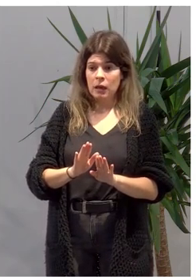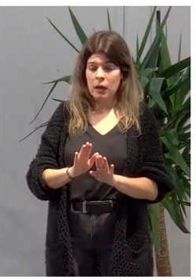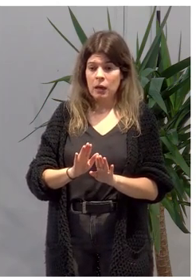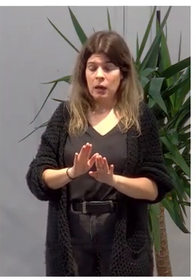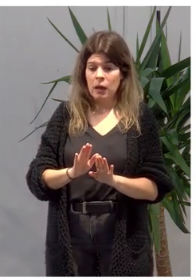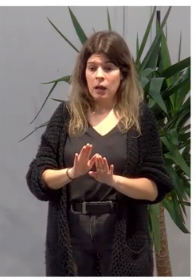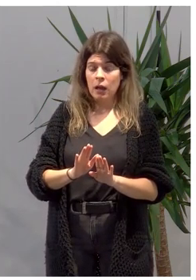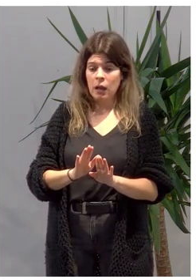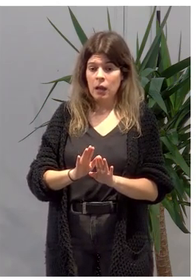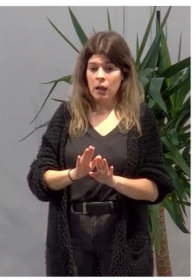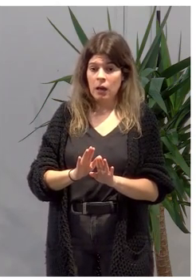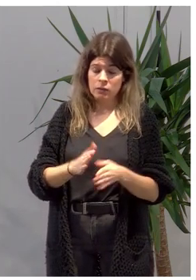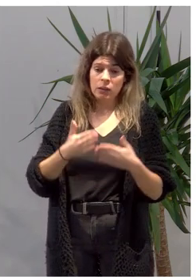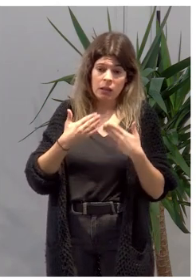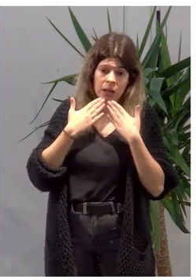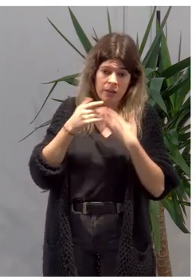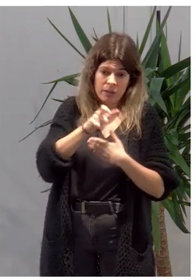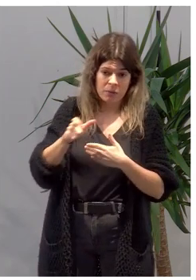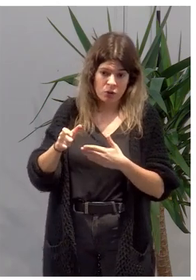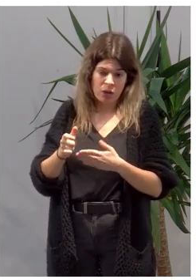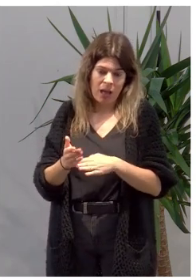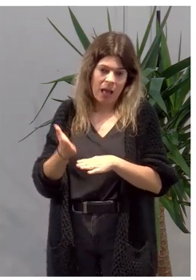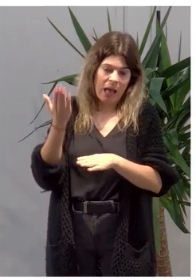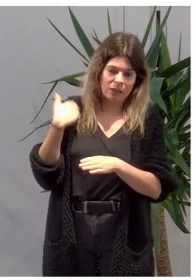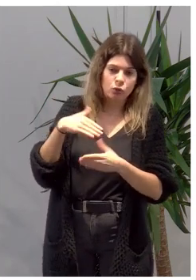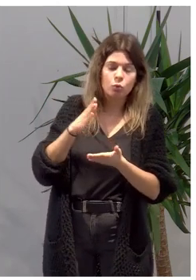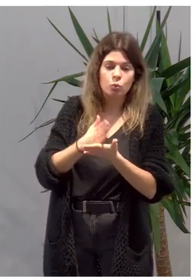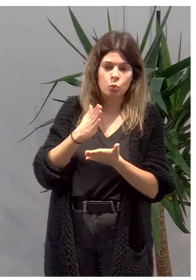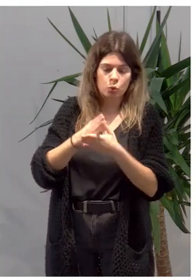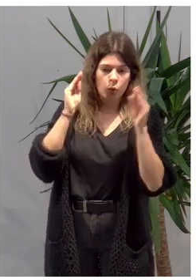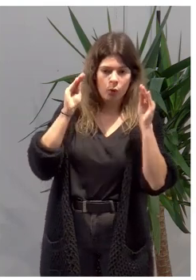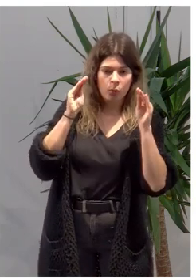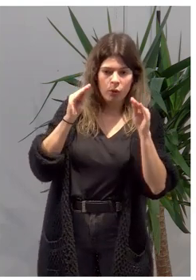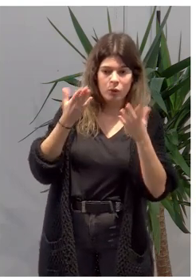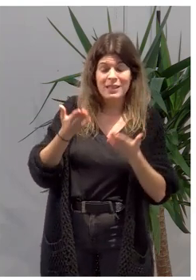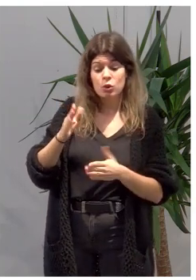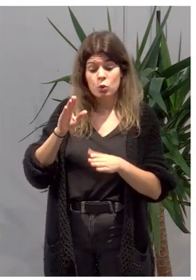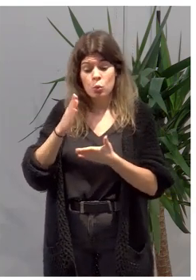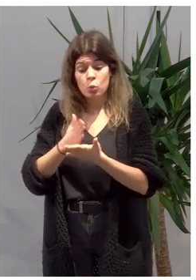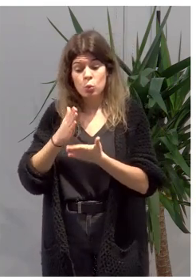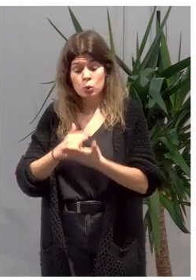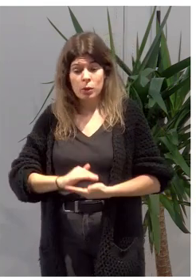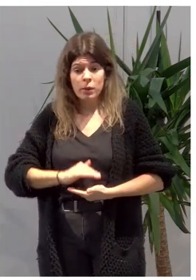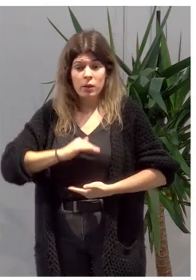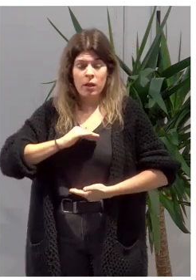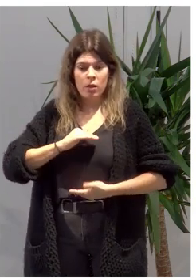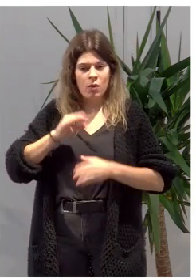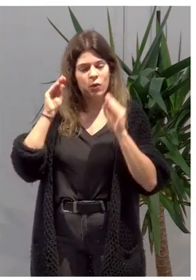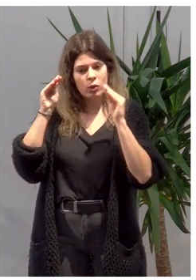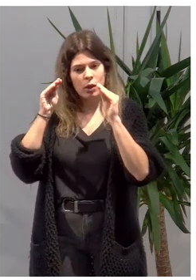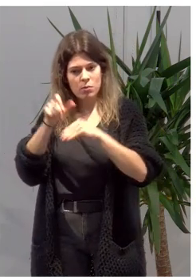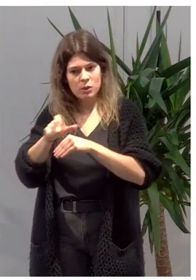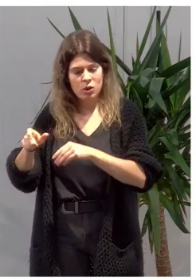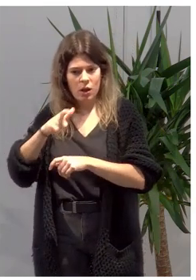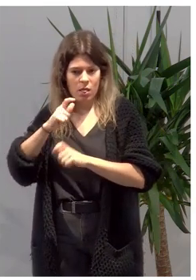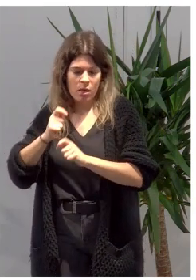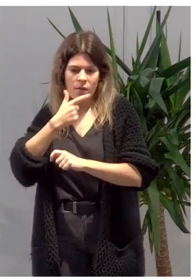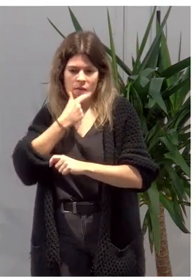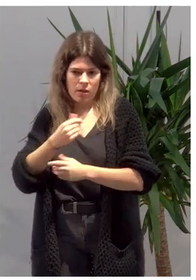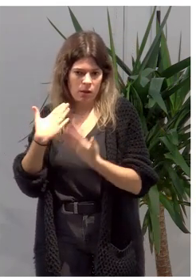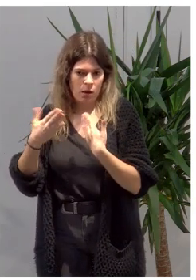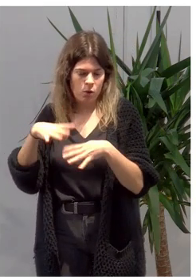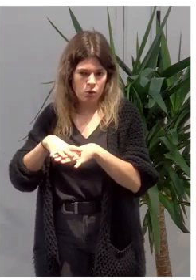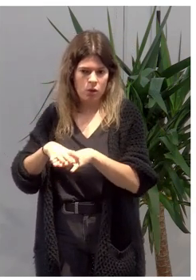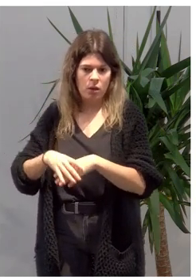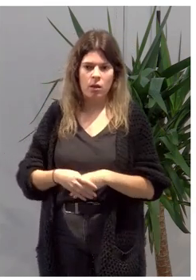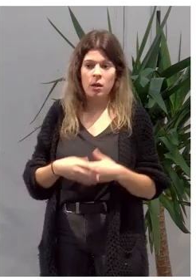hayan hecho este curso de formación. Y es el curso de capacitación para formación de facilitadoras y facilitadores de diálogo en red.